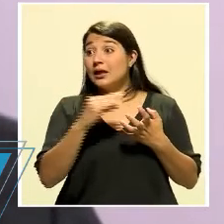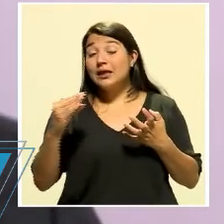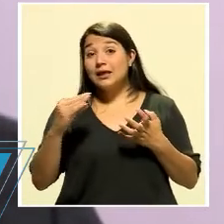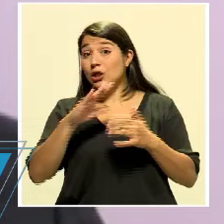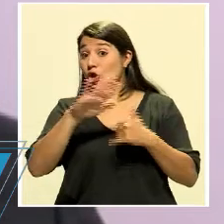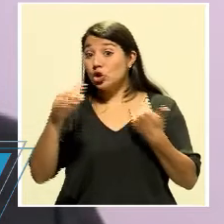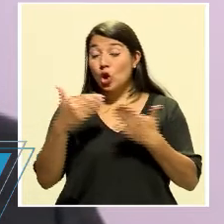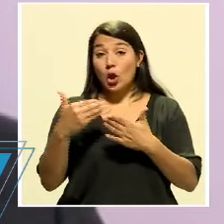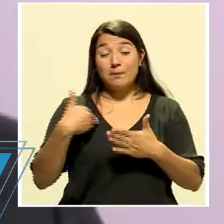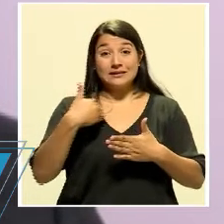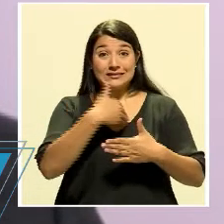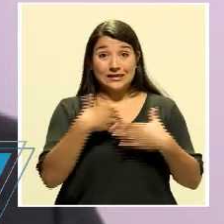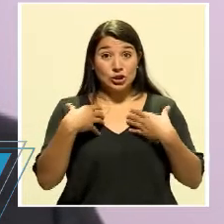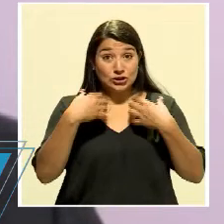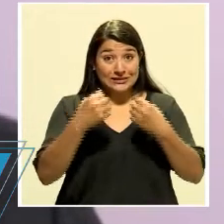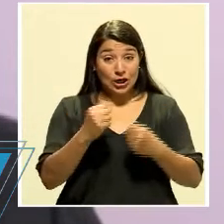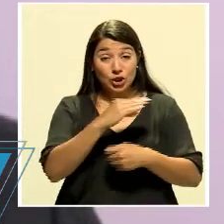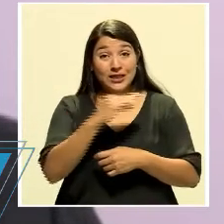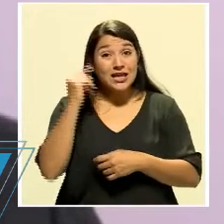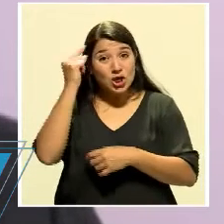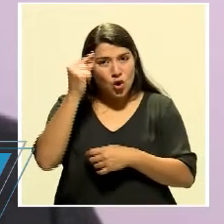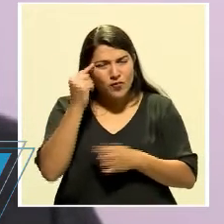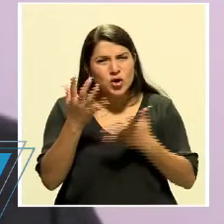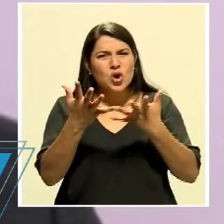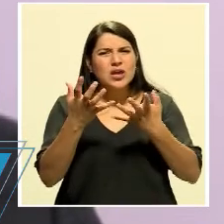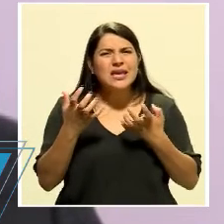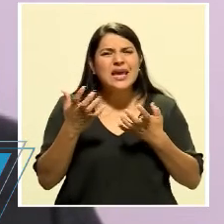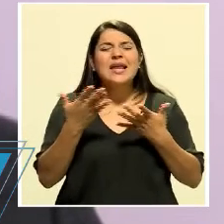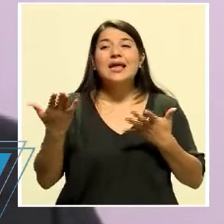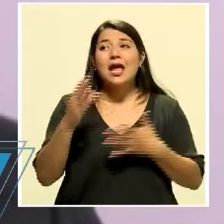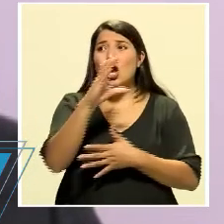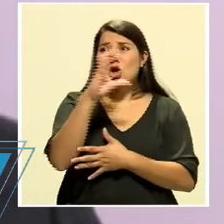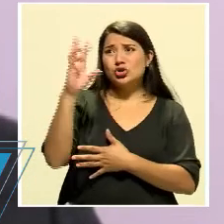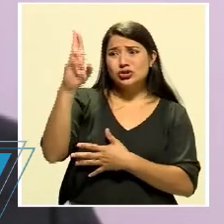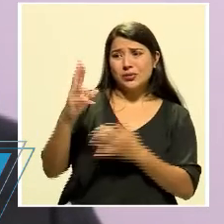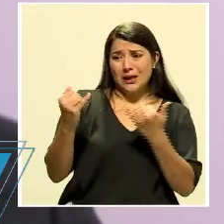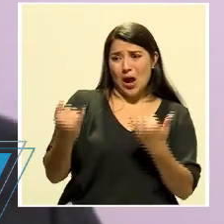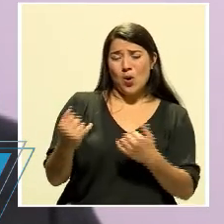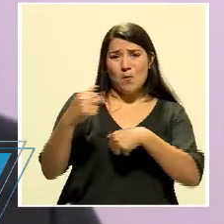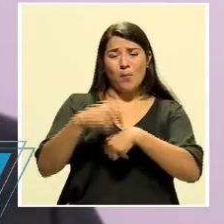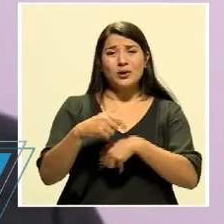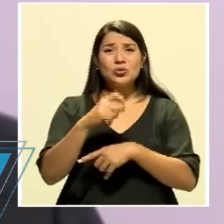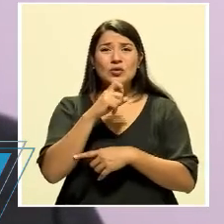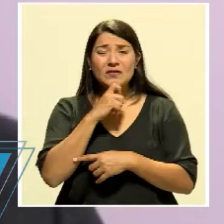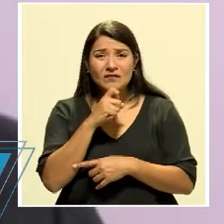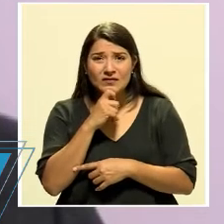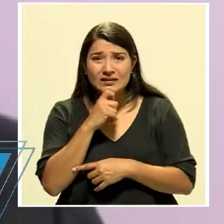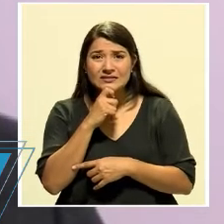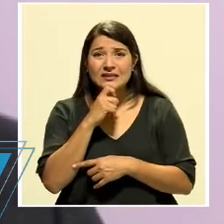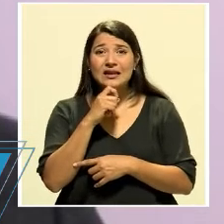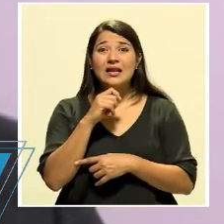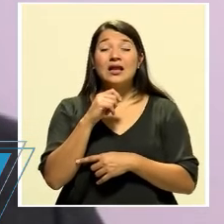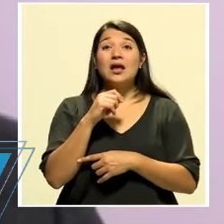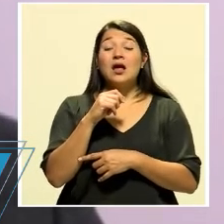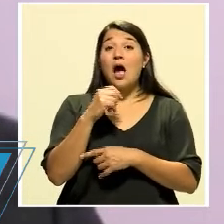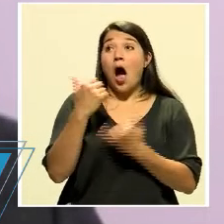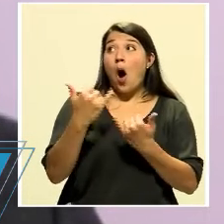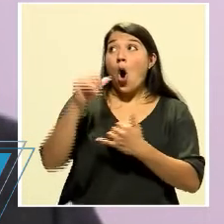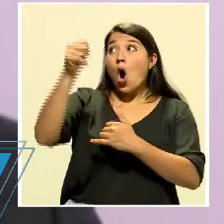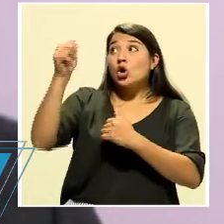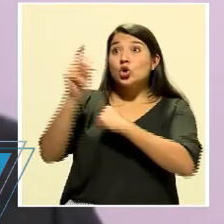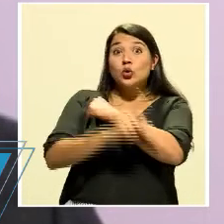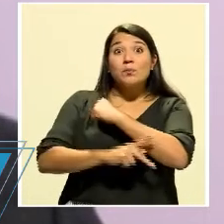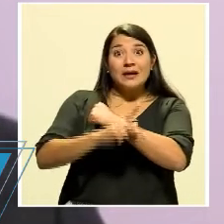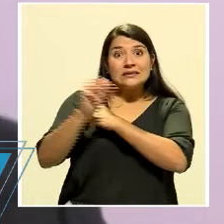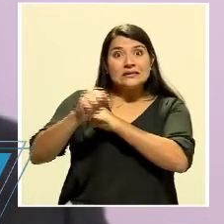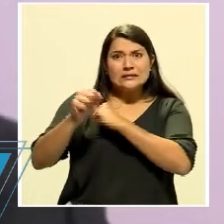ministerio, en el gobierno, es que de verdad que Costa Rica en medio de una situación, como usted dice, tan difícil, donde en otros países la gente se muere en los carros,